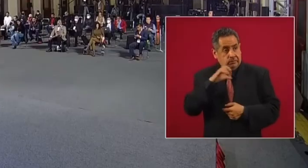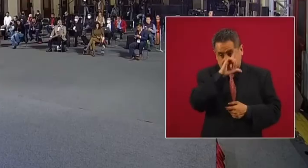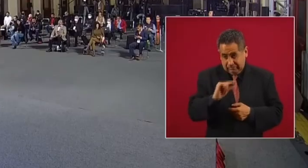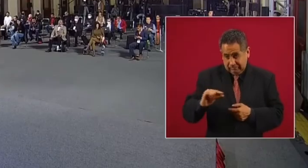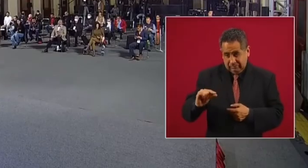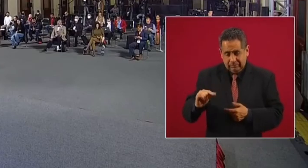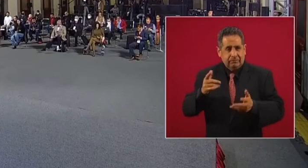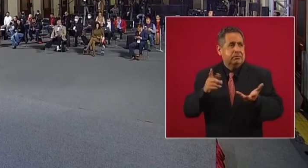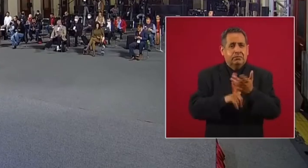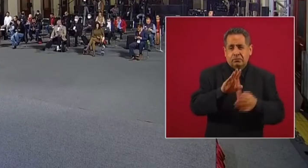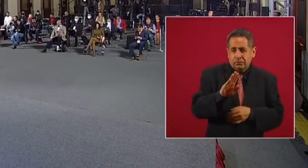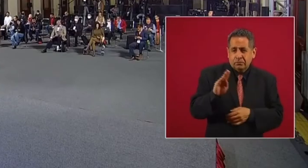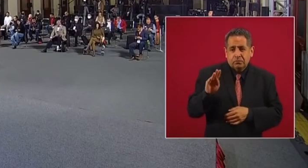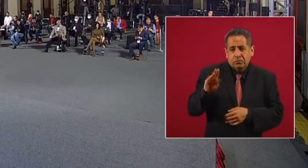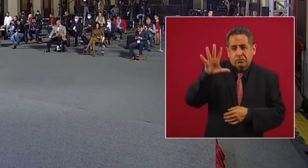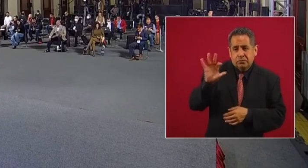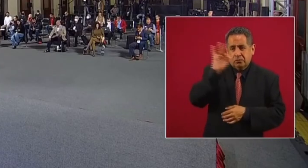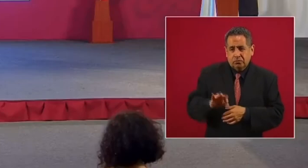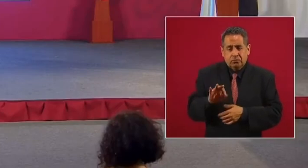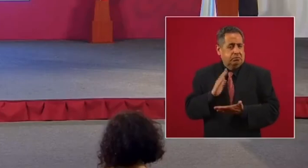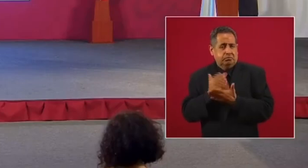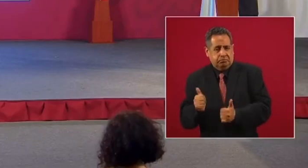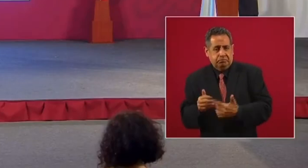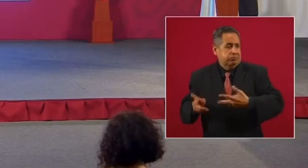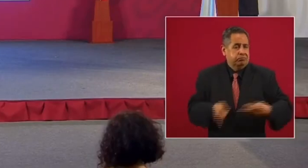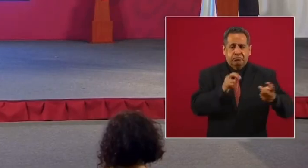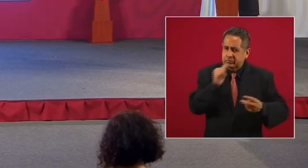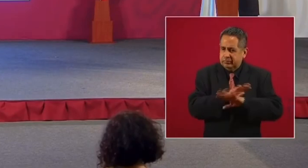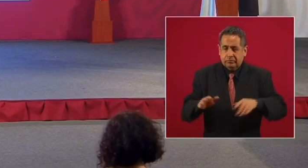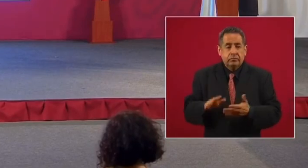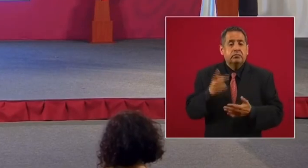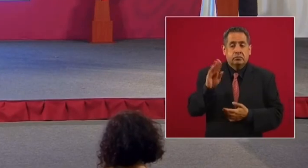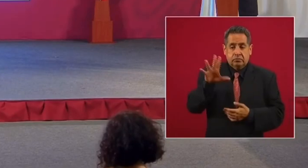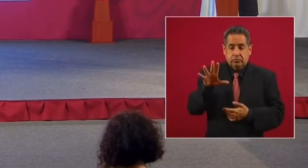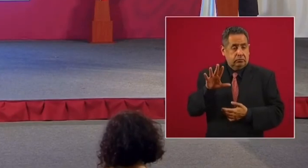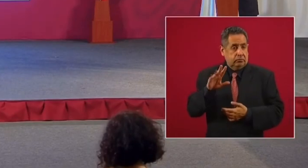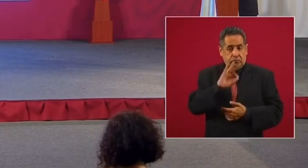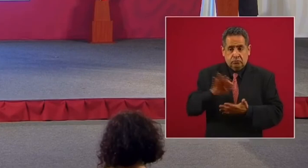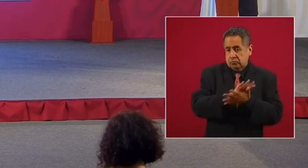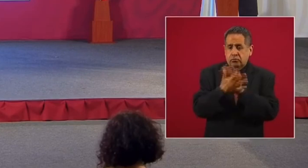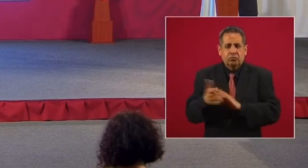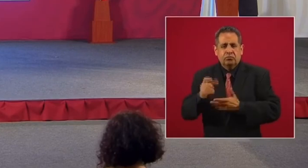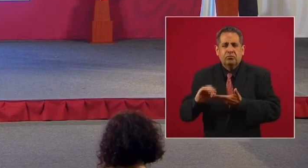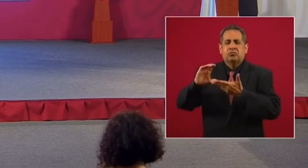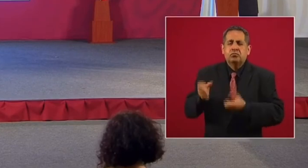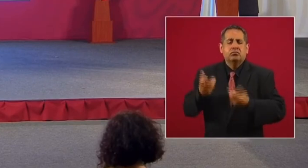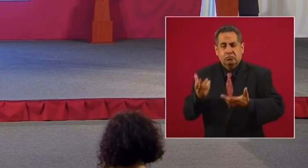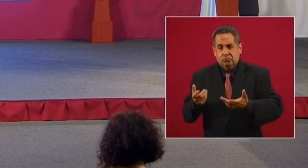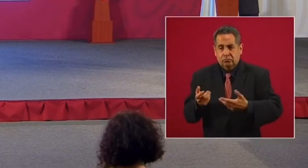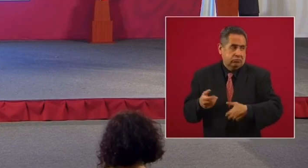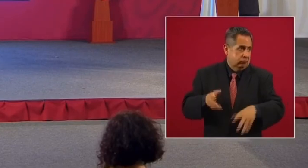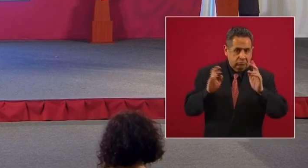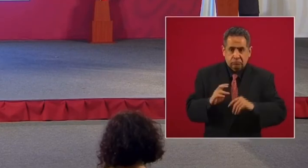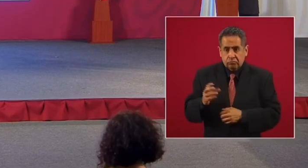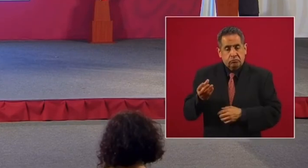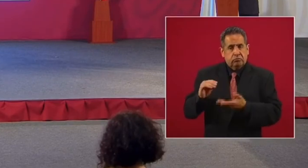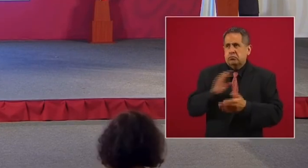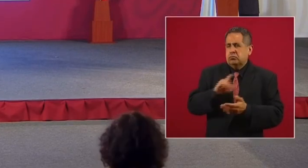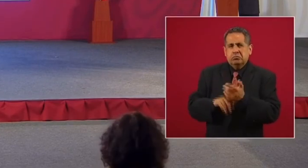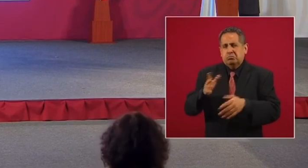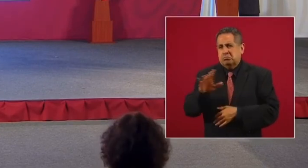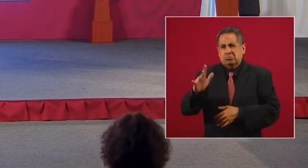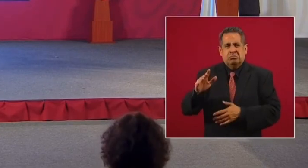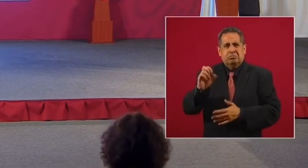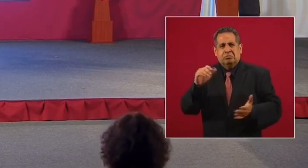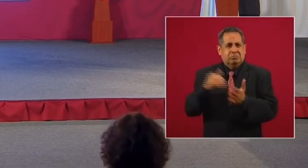hablando de 95% de disminución. Esto en dinero, pues, debe de implicar como